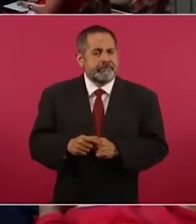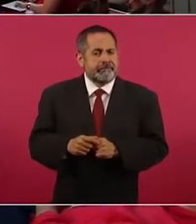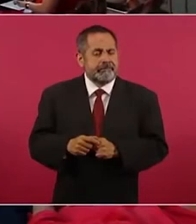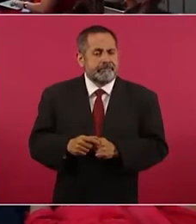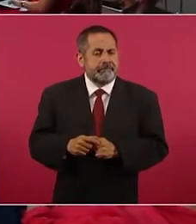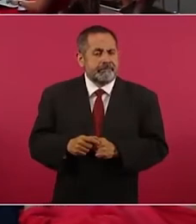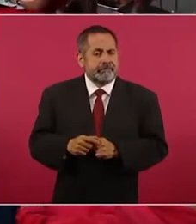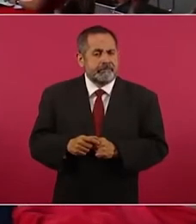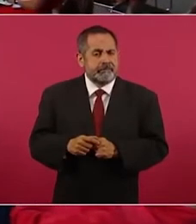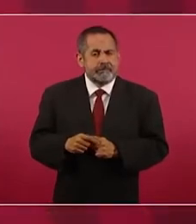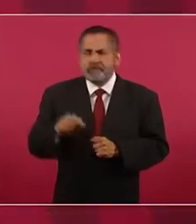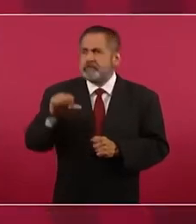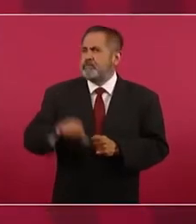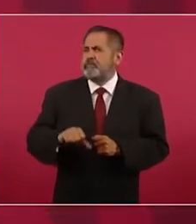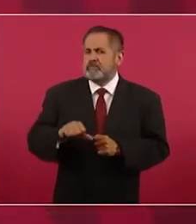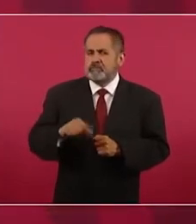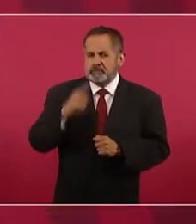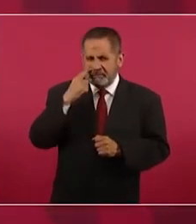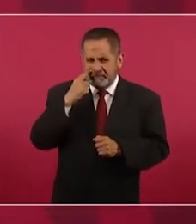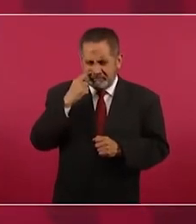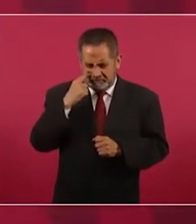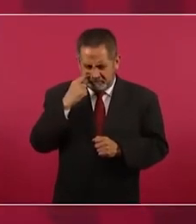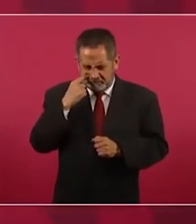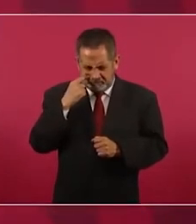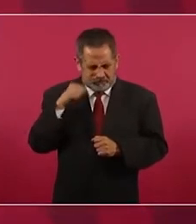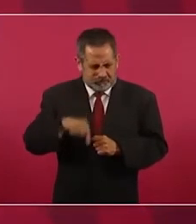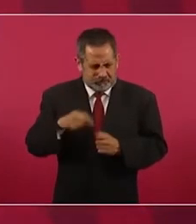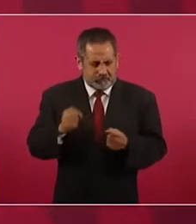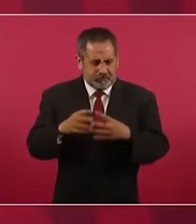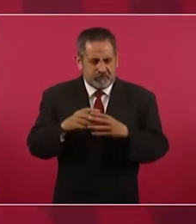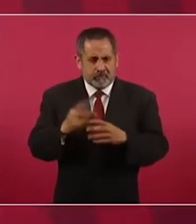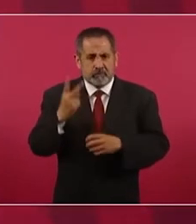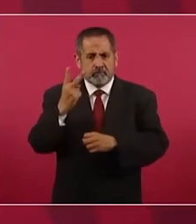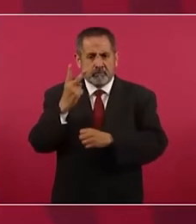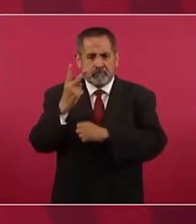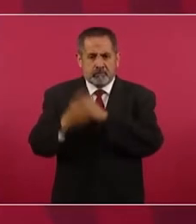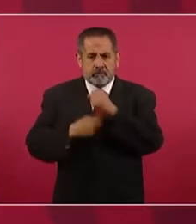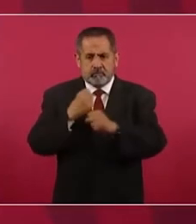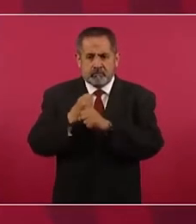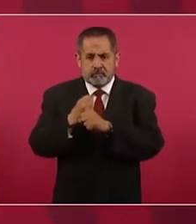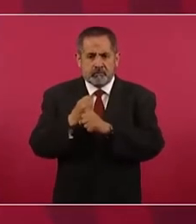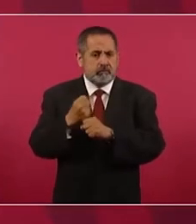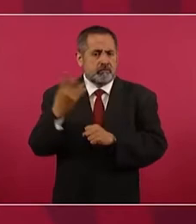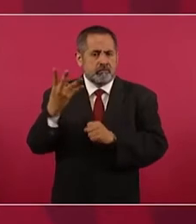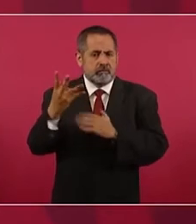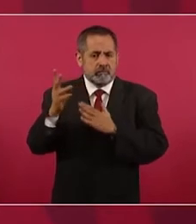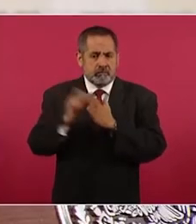pues me quedan al día de hoy dos años cuatro meses